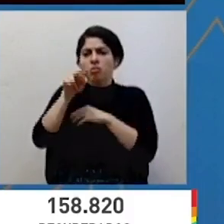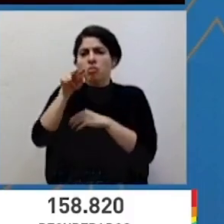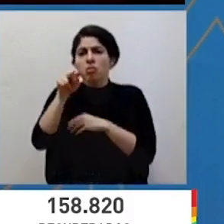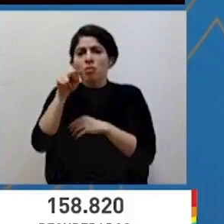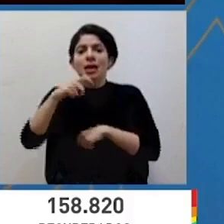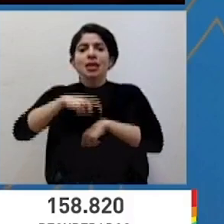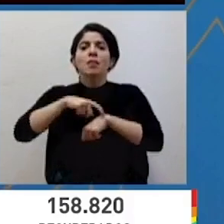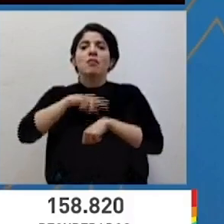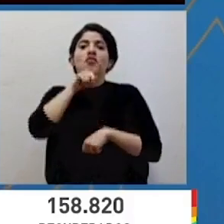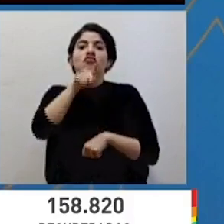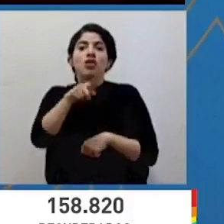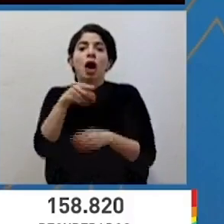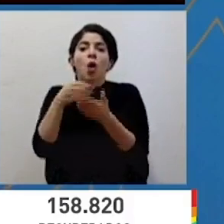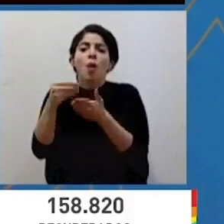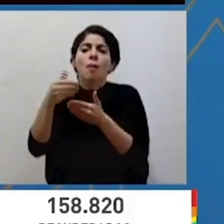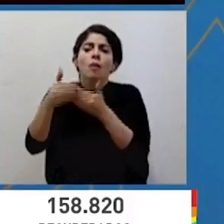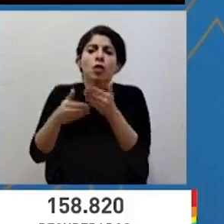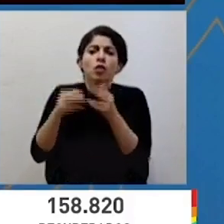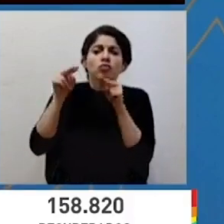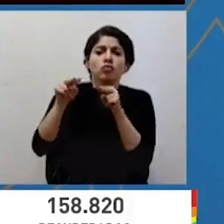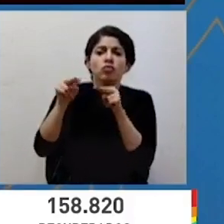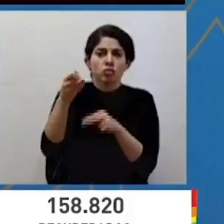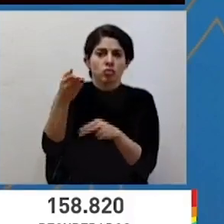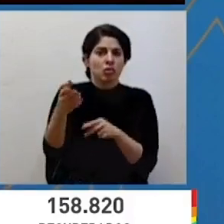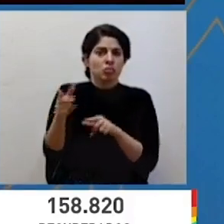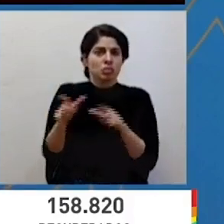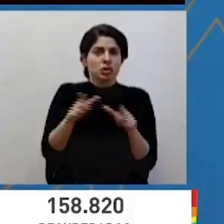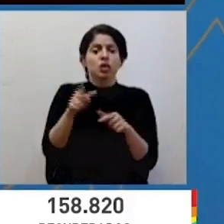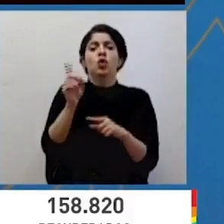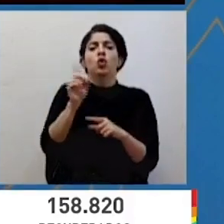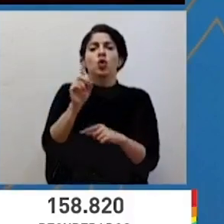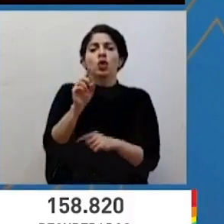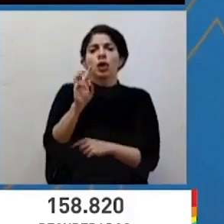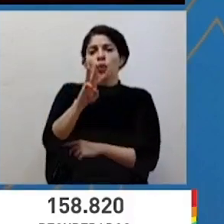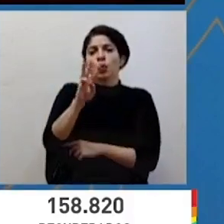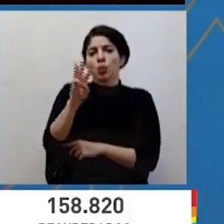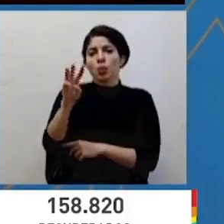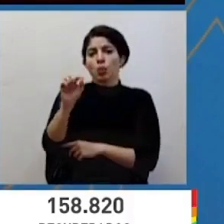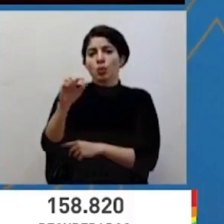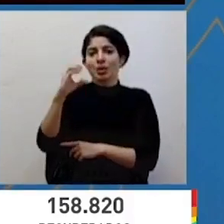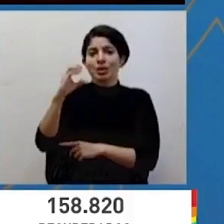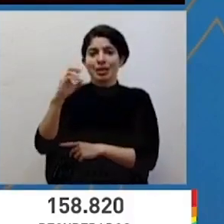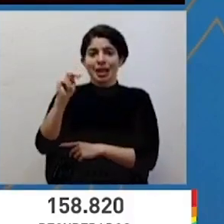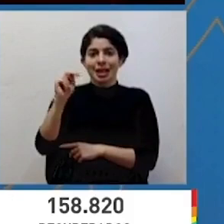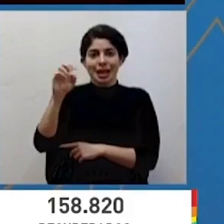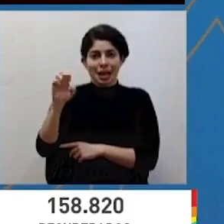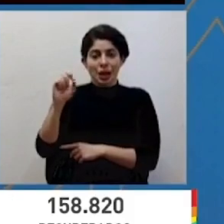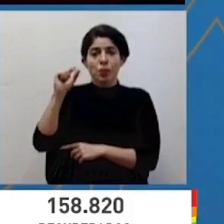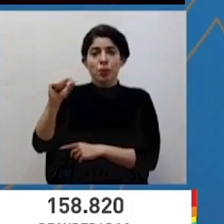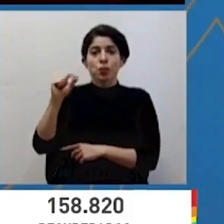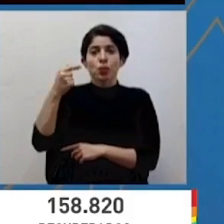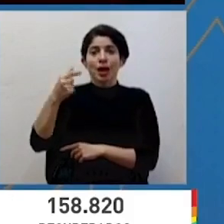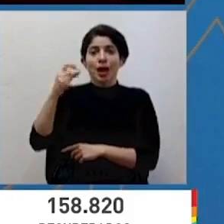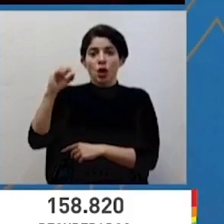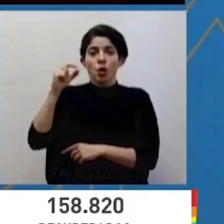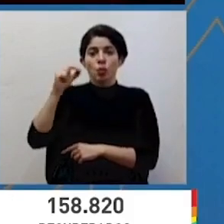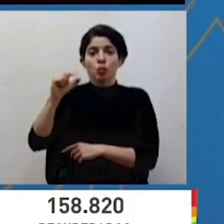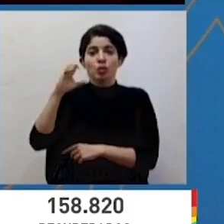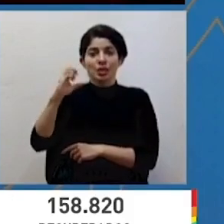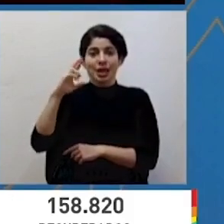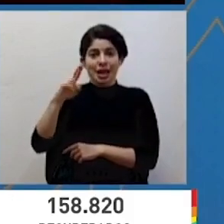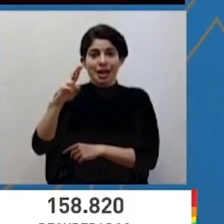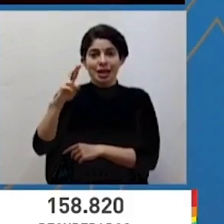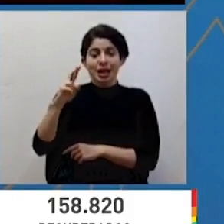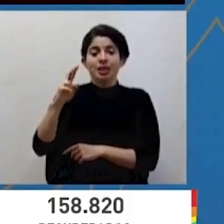estado de estas compras. Esta plataforma está disponible en www.cne.go.cr